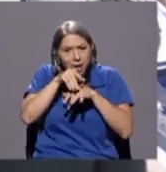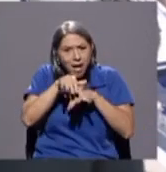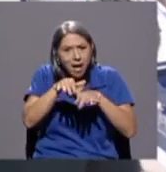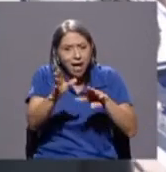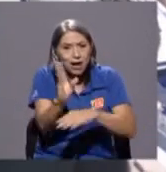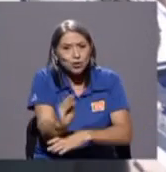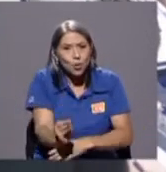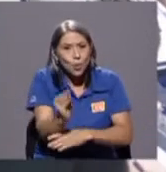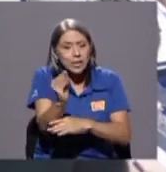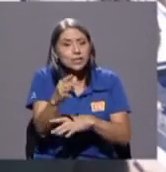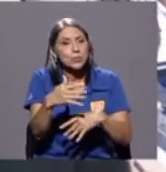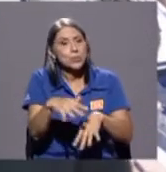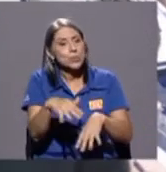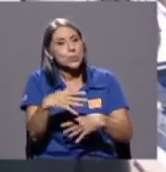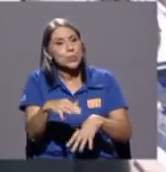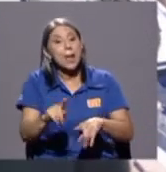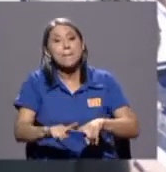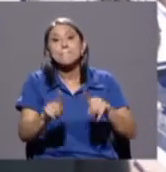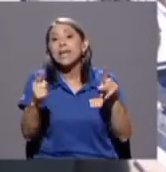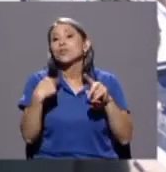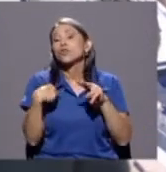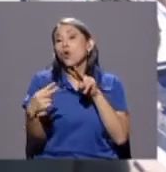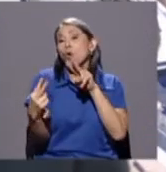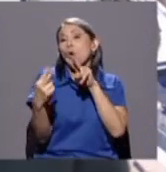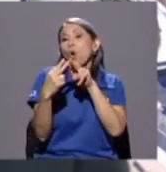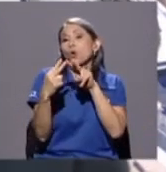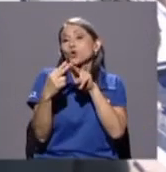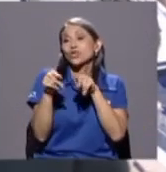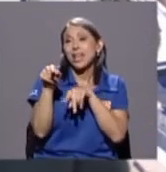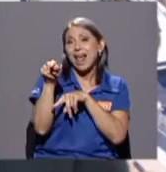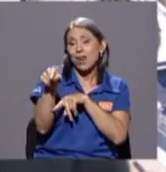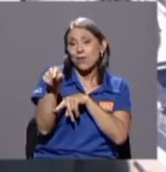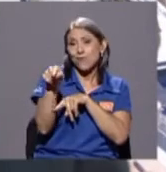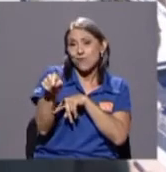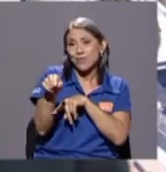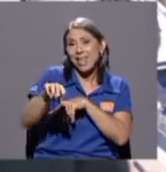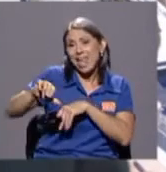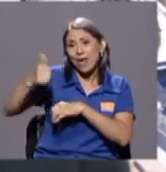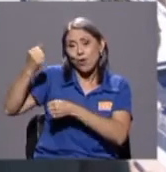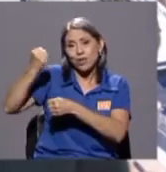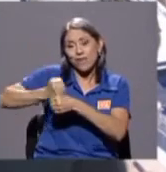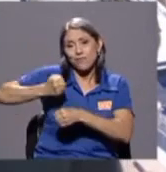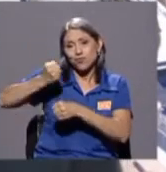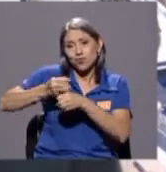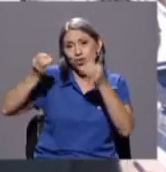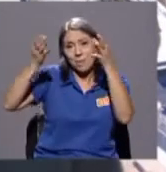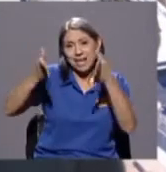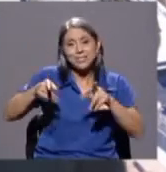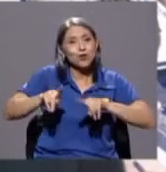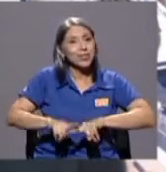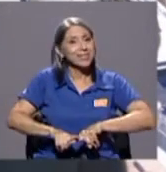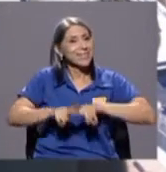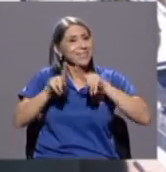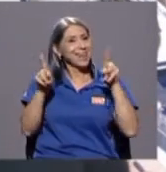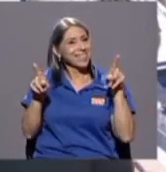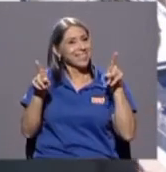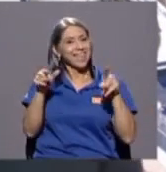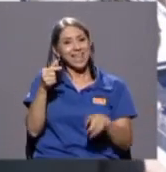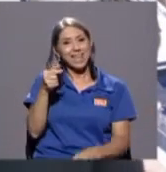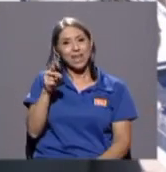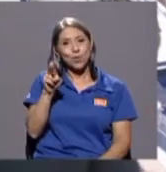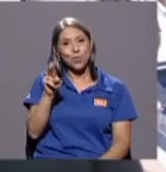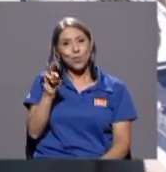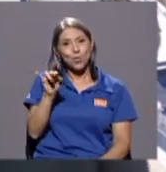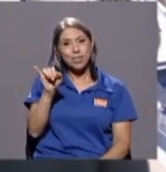reconocido pero yo conocí a guti en otra función de maestro que es muy diferente guti fue